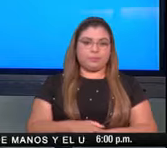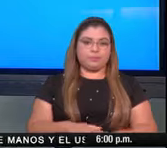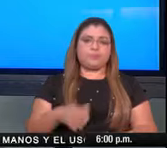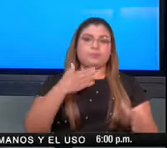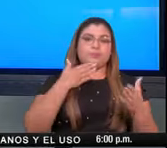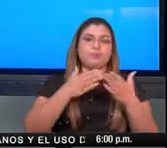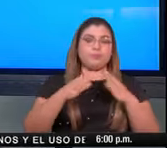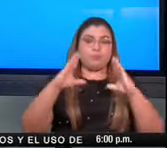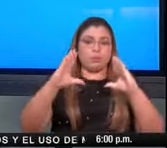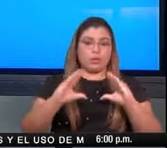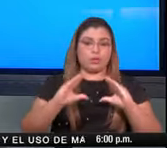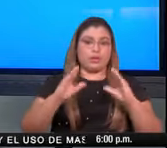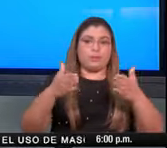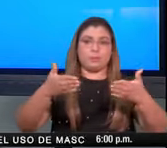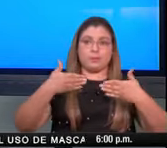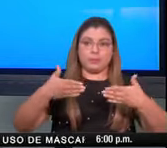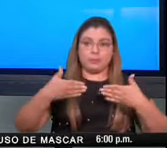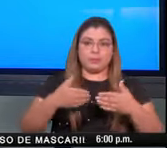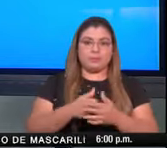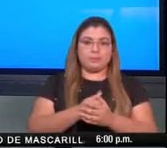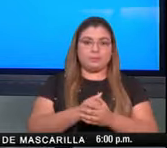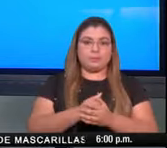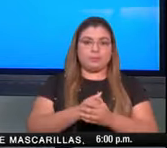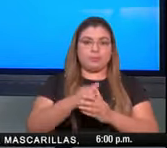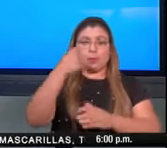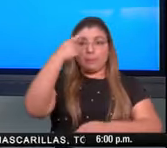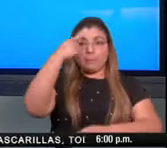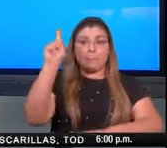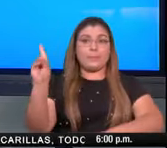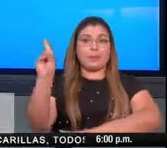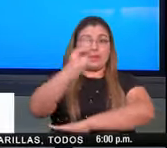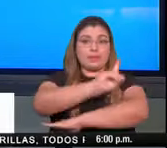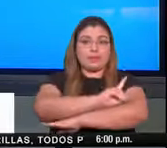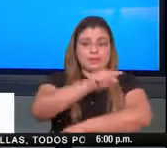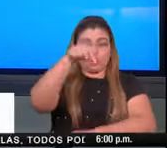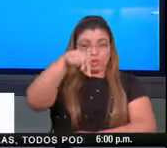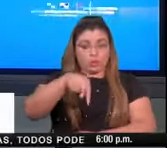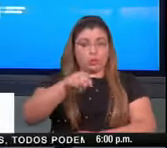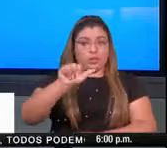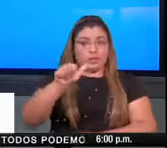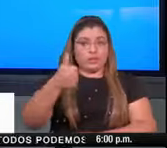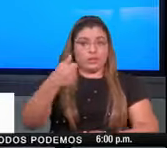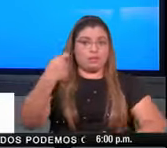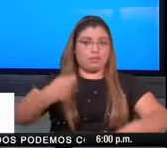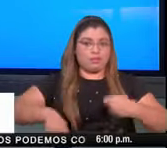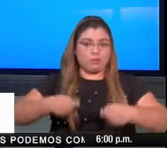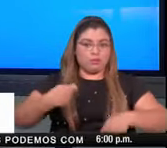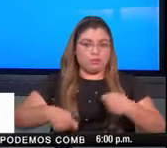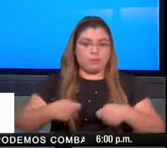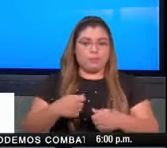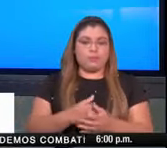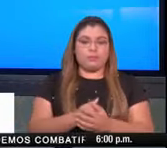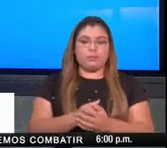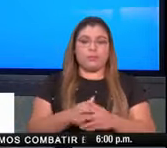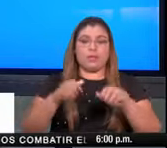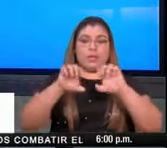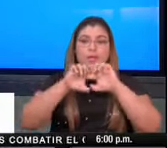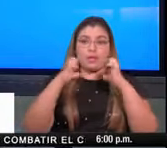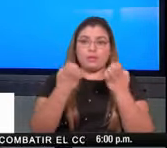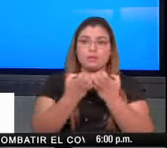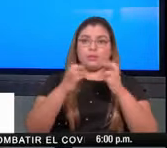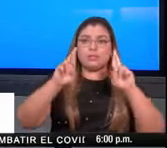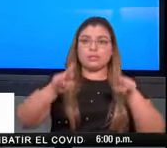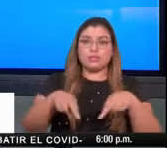Buenas tardes, equipo Panamá. Para el día de hoy, 10 de noviembre, el sistema de vigilancia